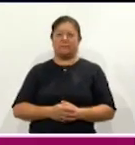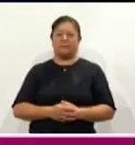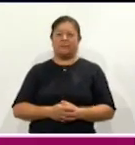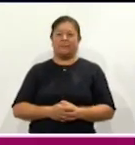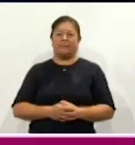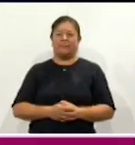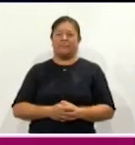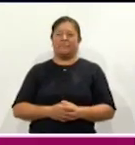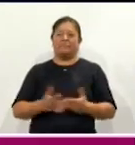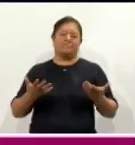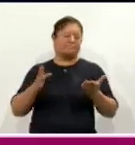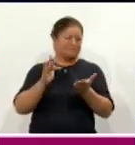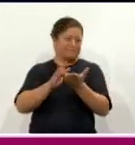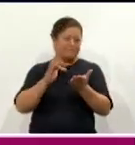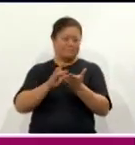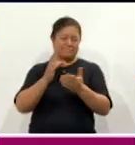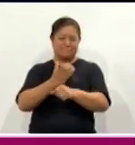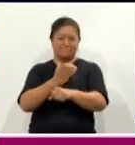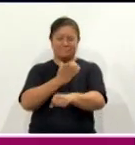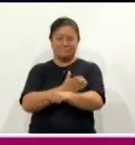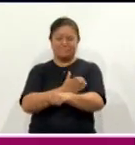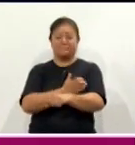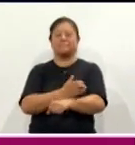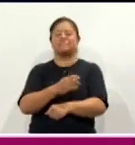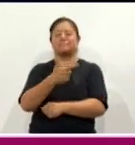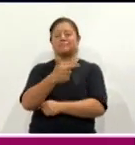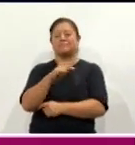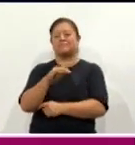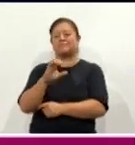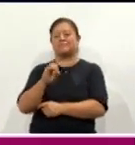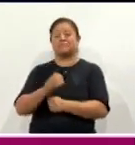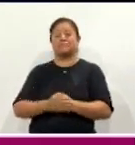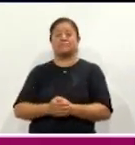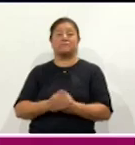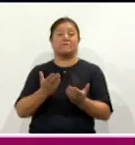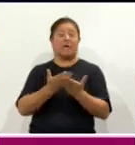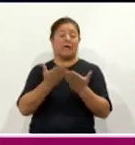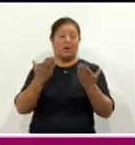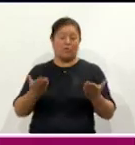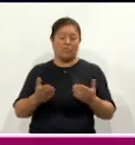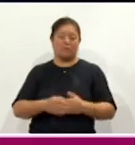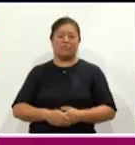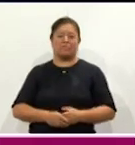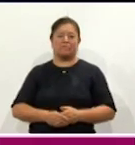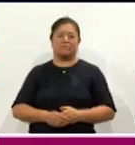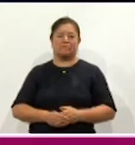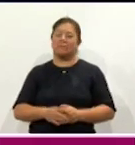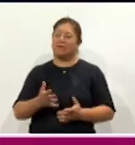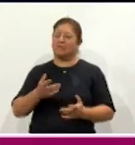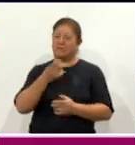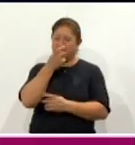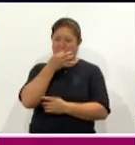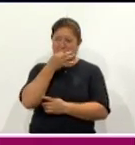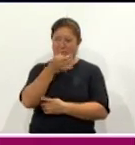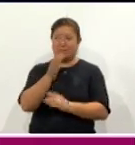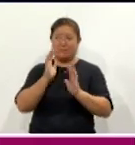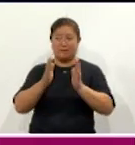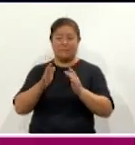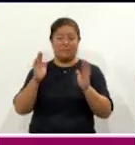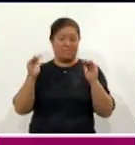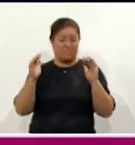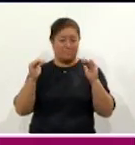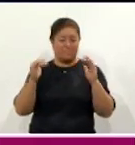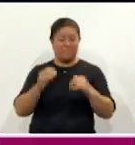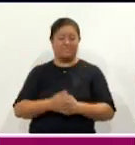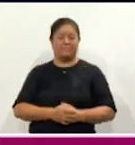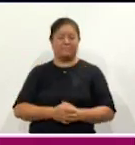Gracias, gracias a nuestro compañero Giovanni Valdés. Y bueno, es momento de decir adiós en esta transmisión, esta